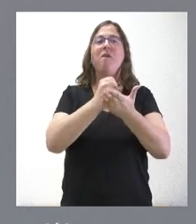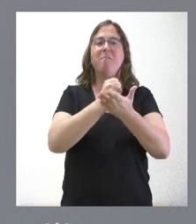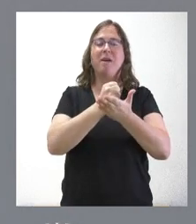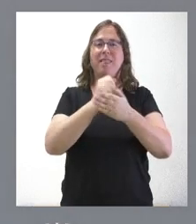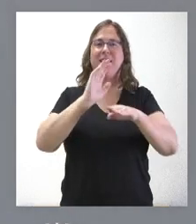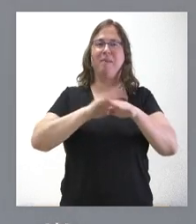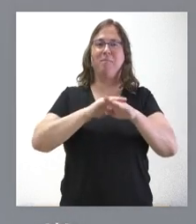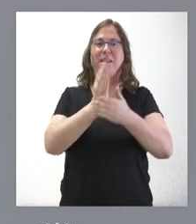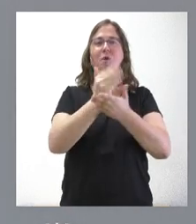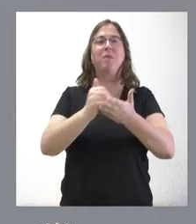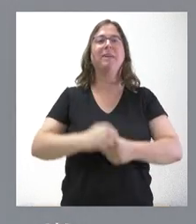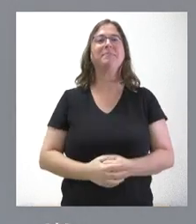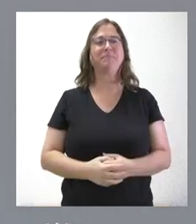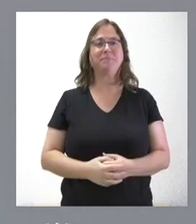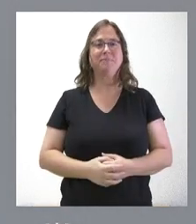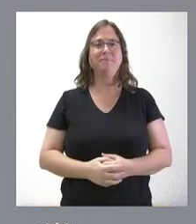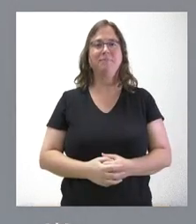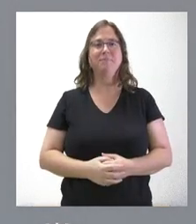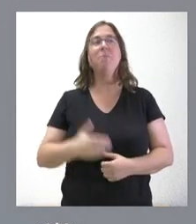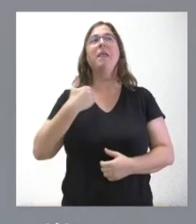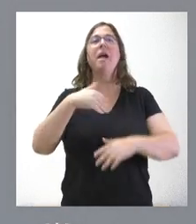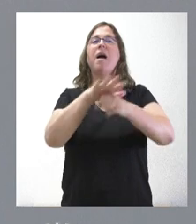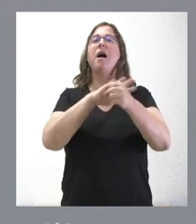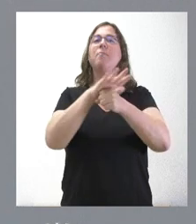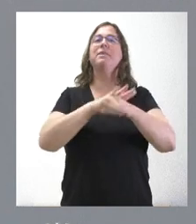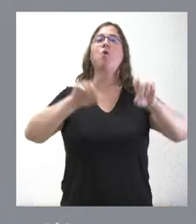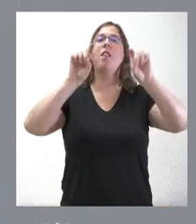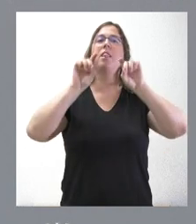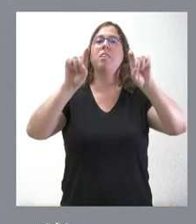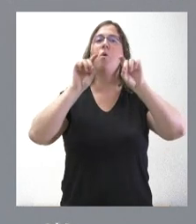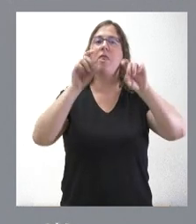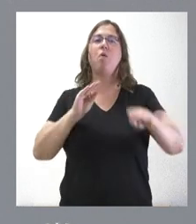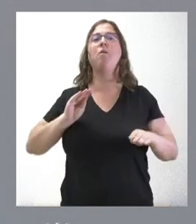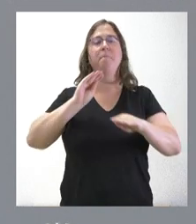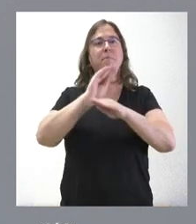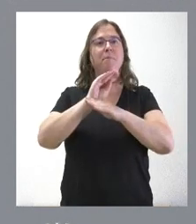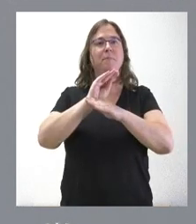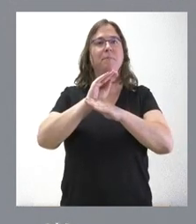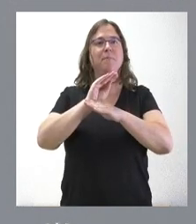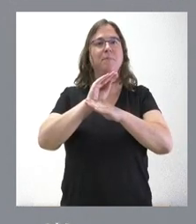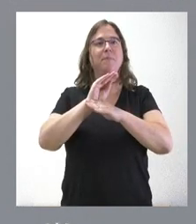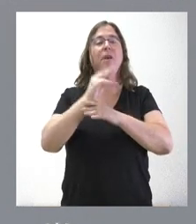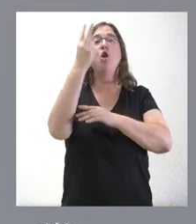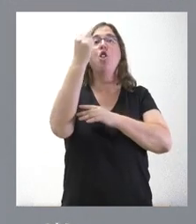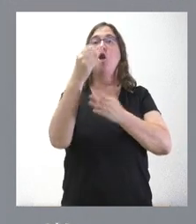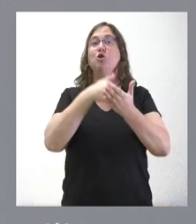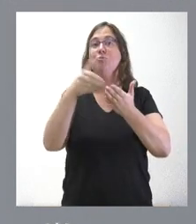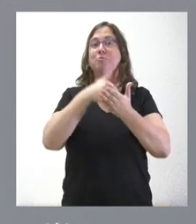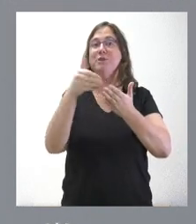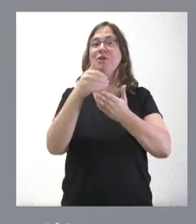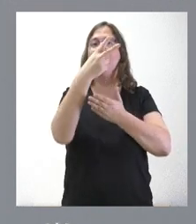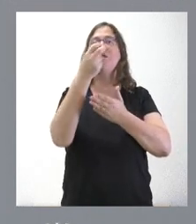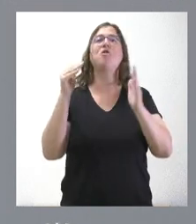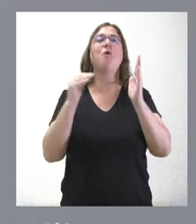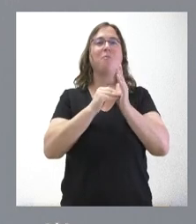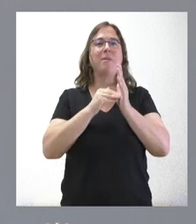autónoma. Ya en el ámbito de educación se financia con más de 2.200.000 euros